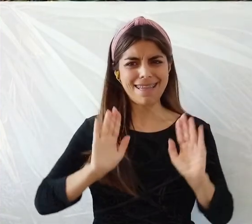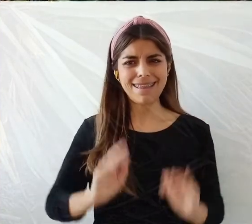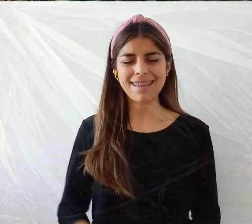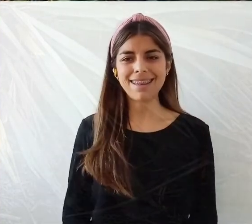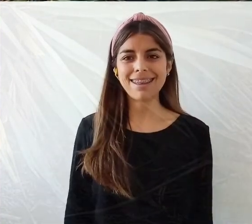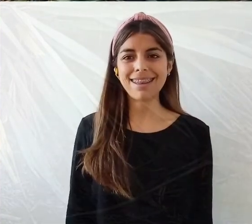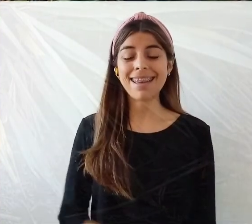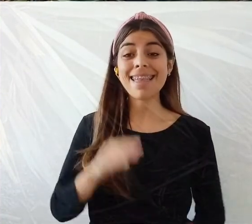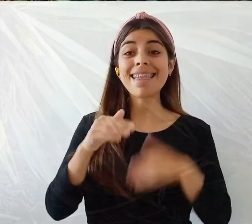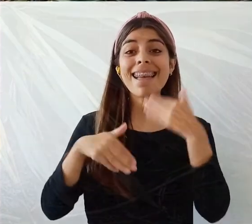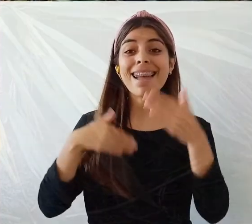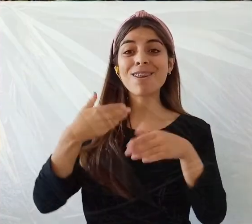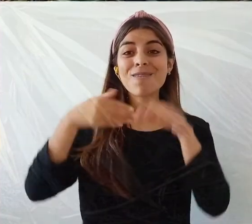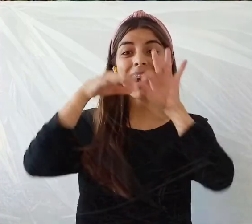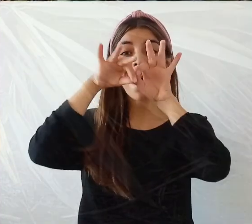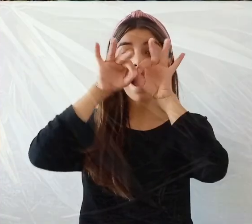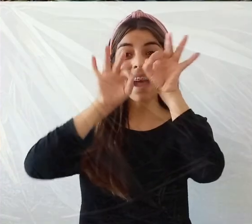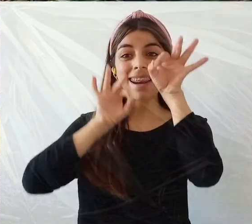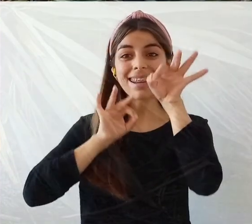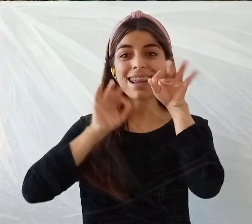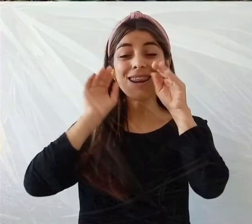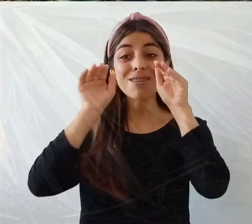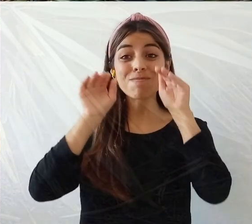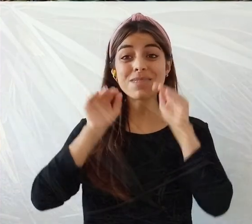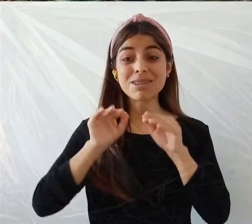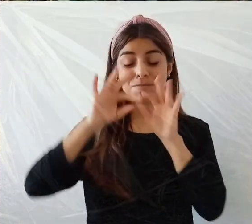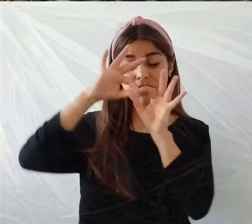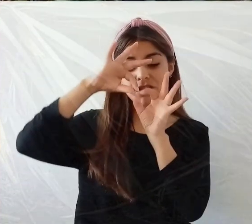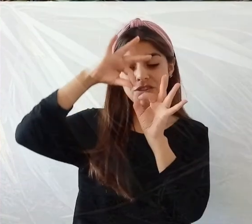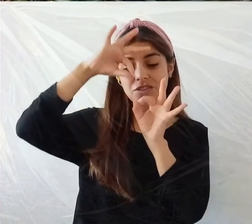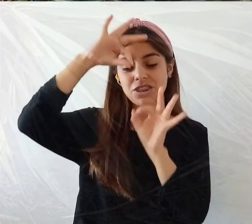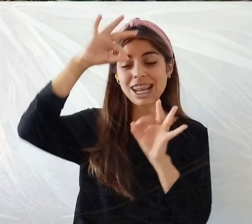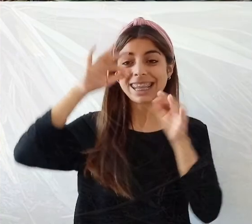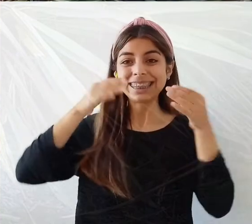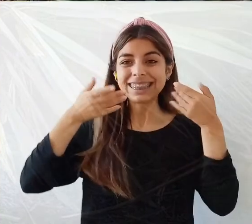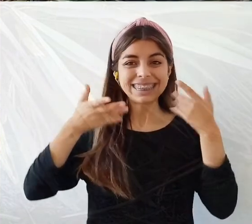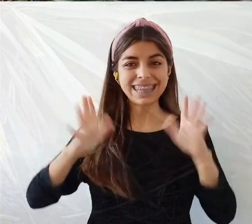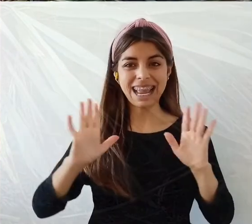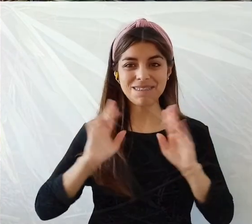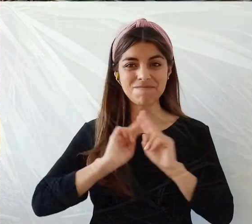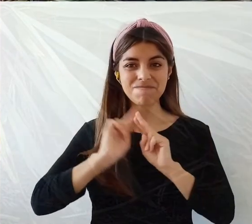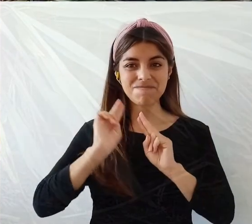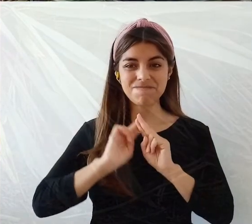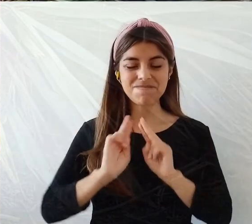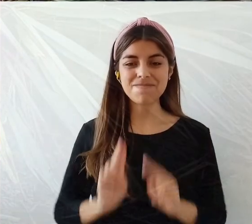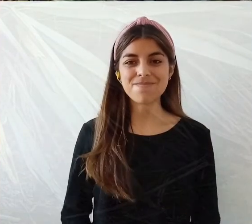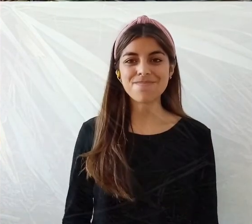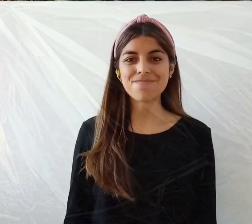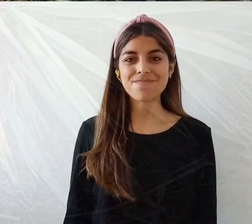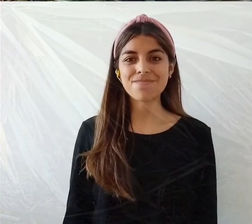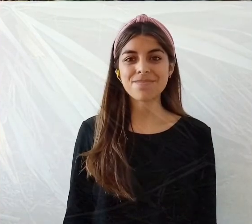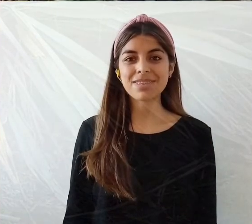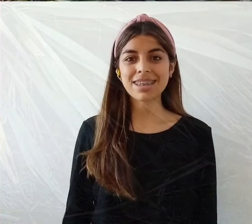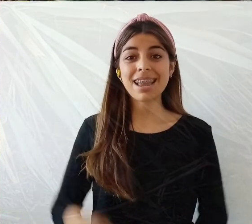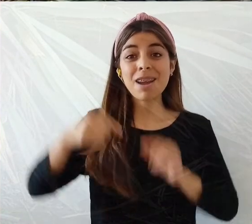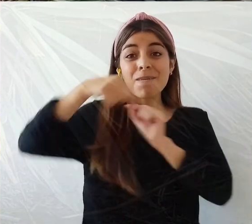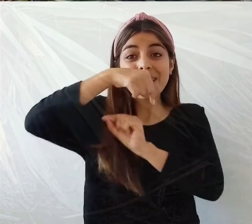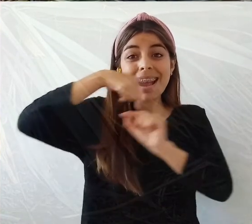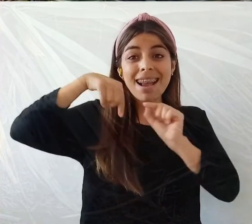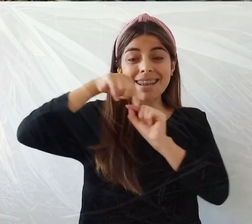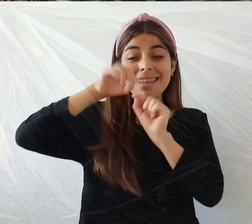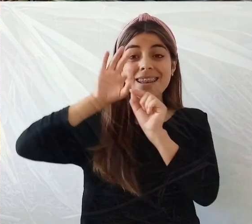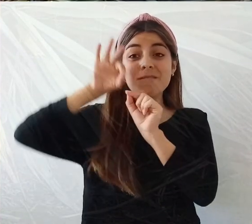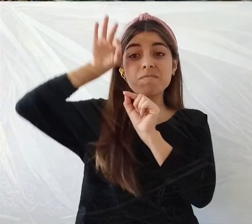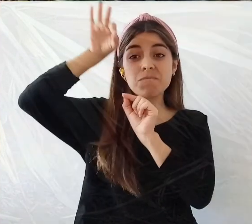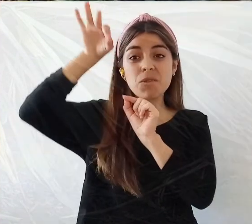Así que después le hago una barrita con la misma a esto manila y ya queda el paquete hecho. colgarlo y